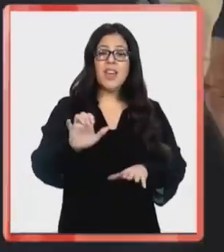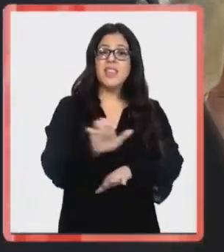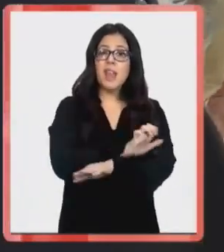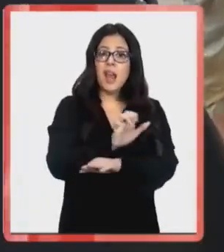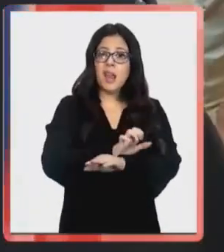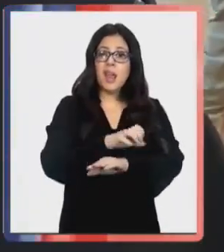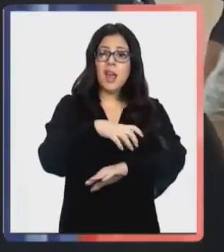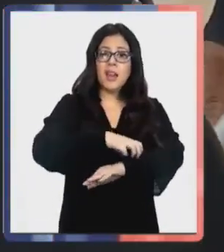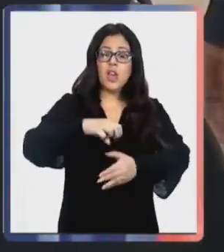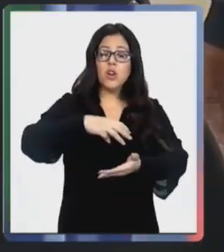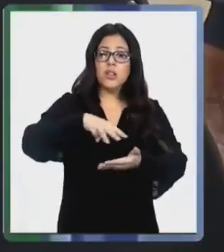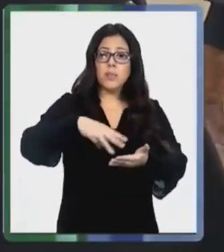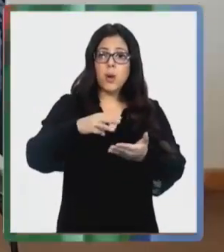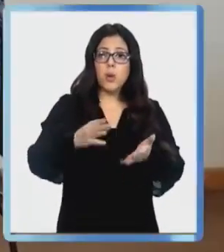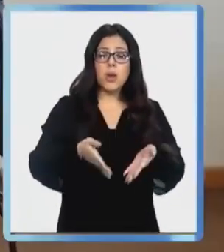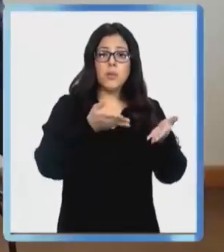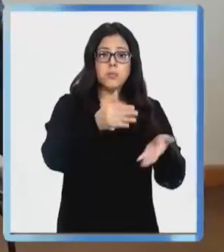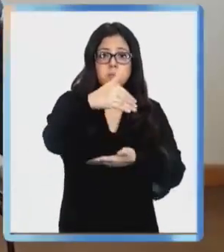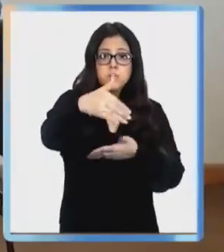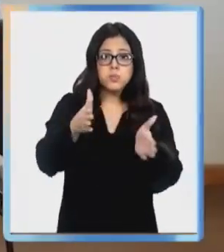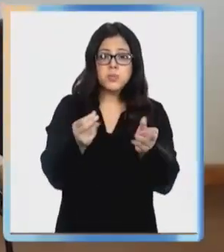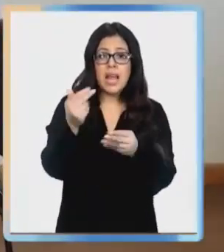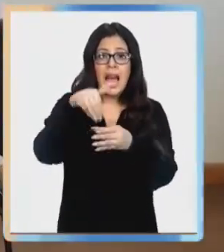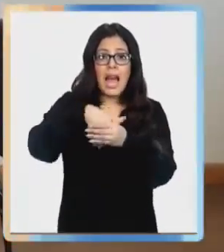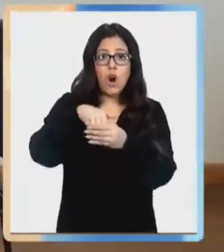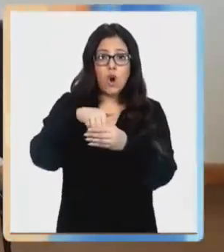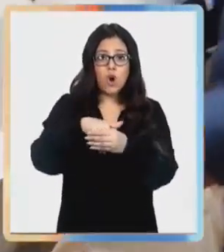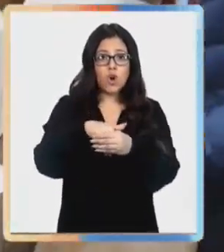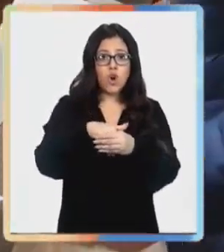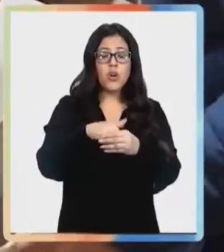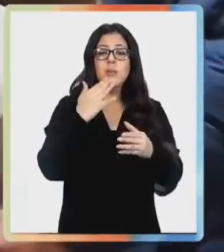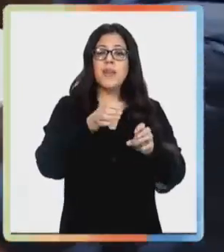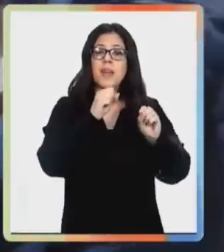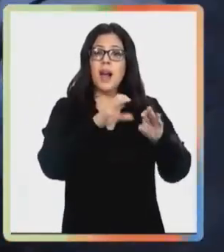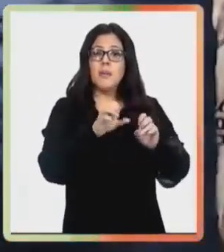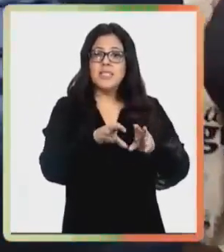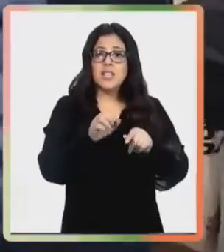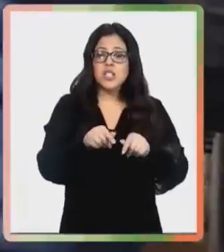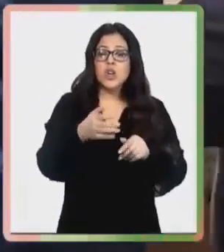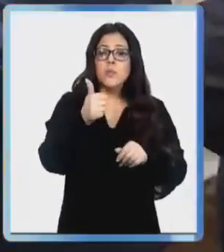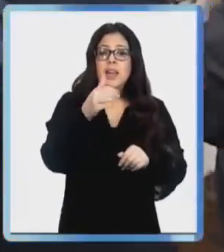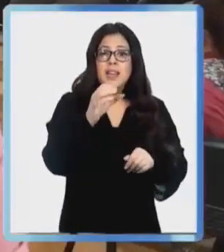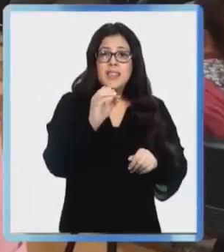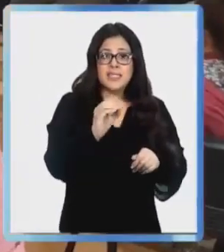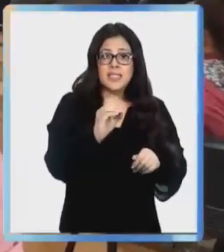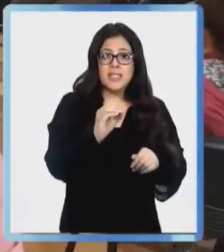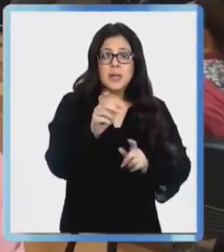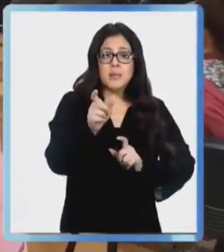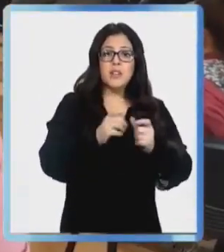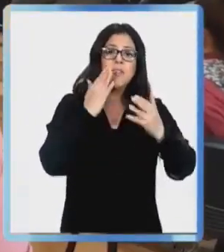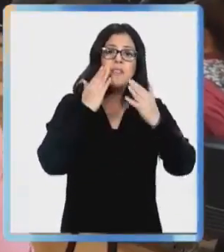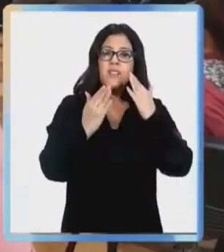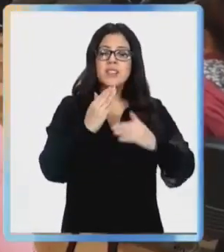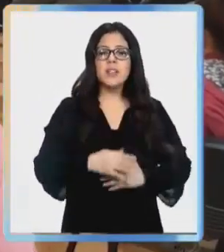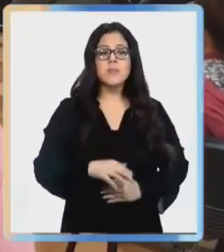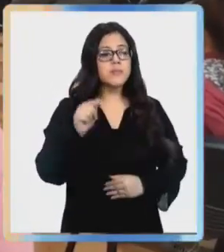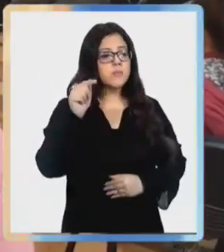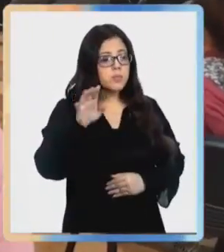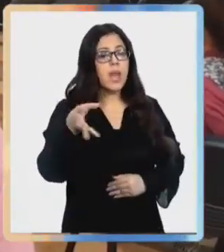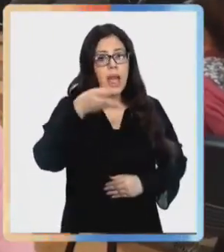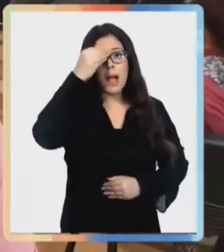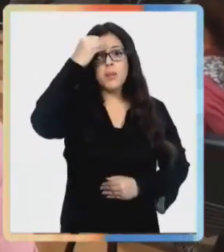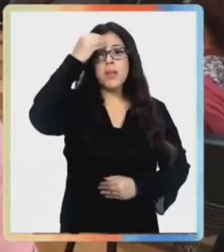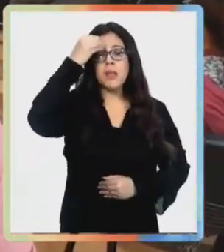kits de ahorro energético y una capacitación para estas 60 beneficiarias. Aprender en qué